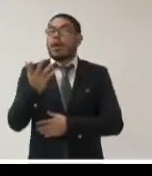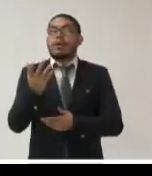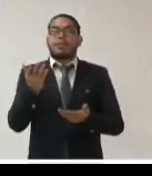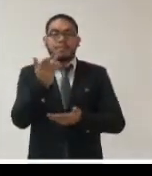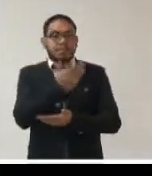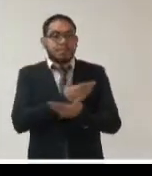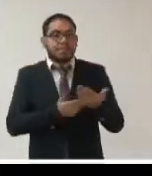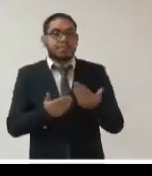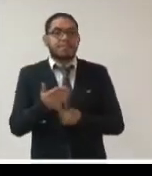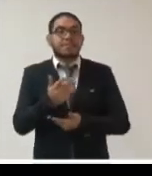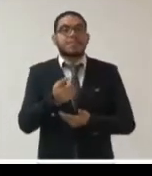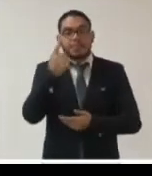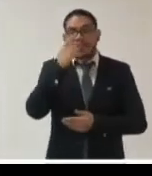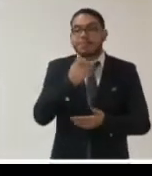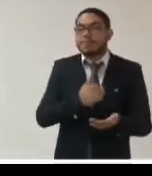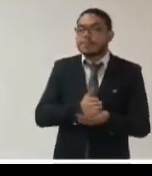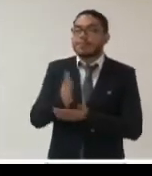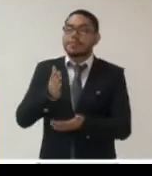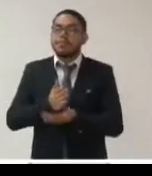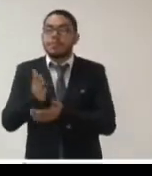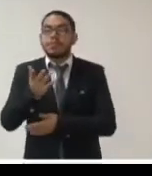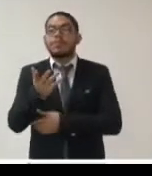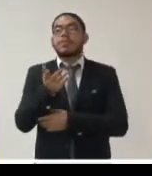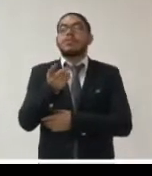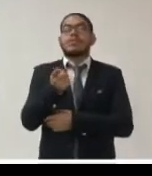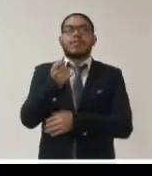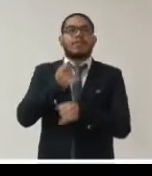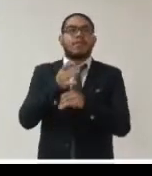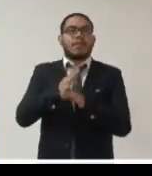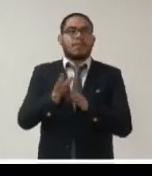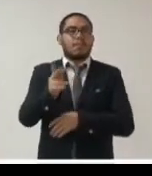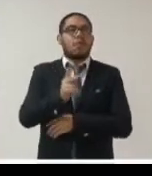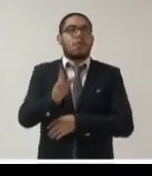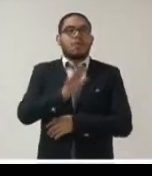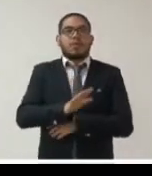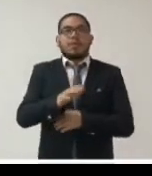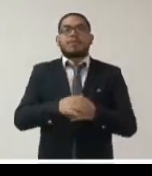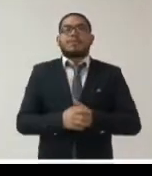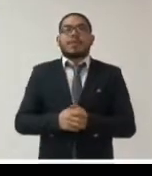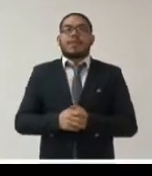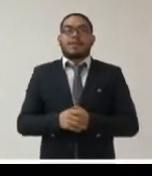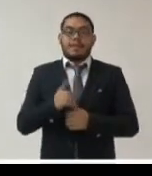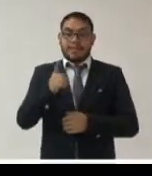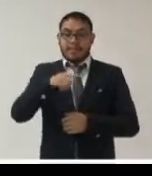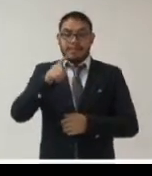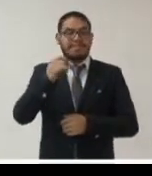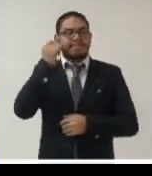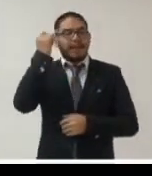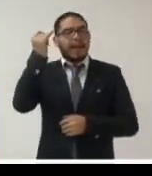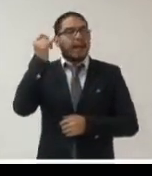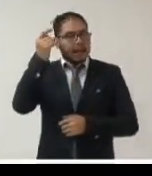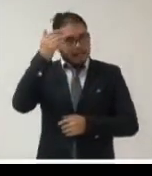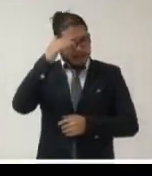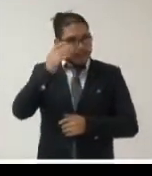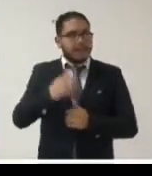solicitudes de acceso a la información pública para que se den una idea en el Perú se